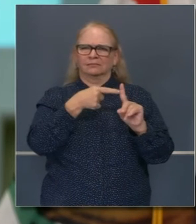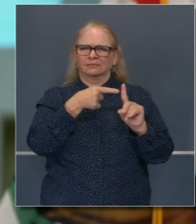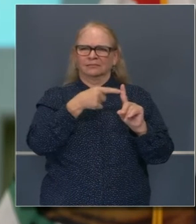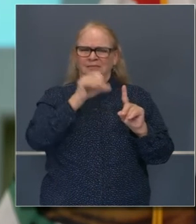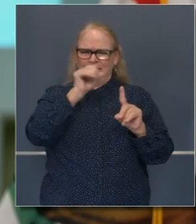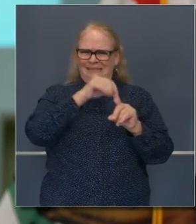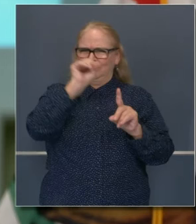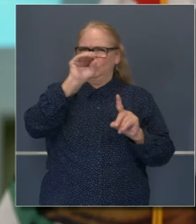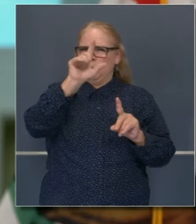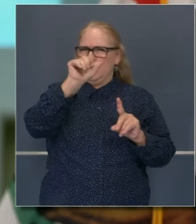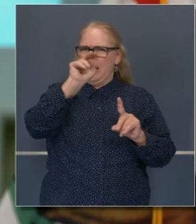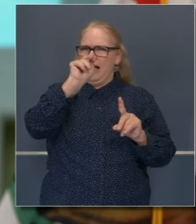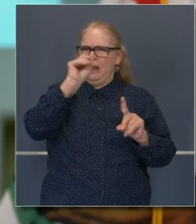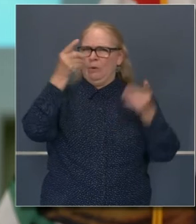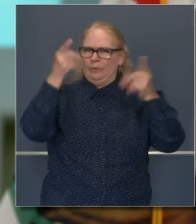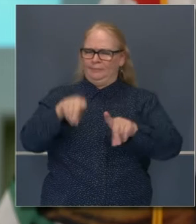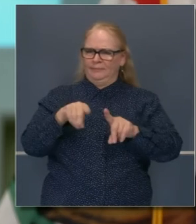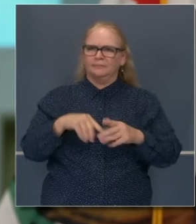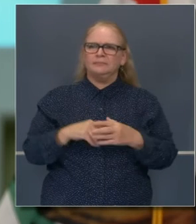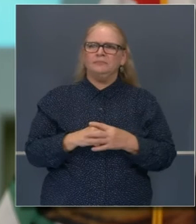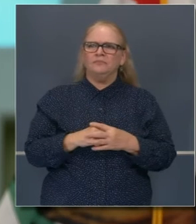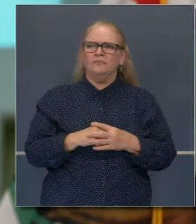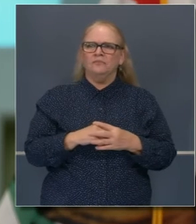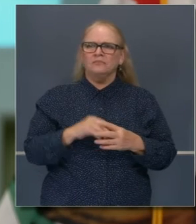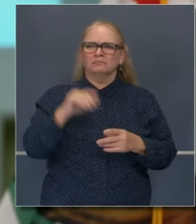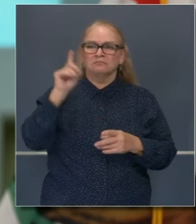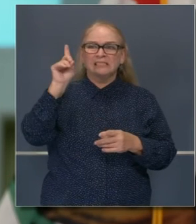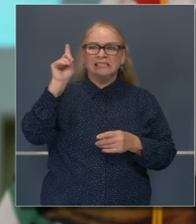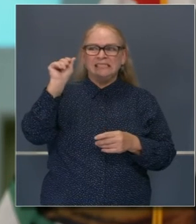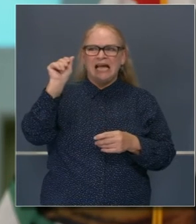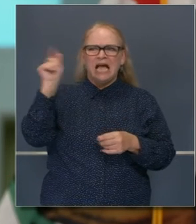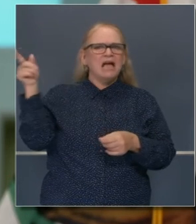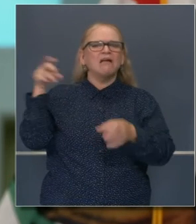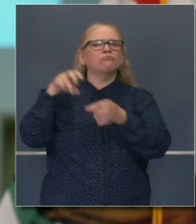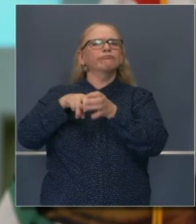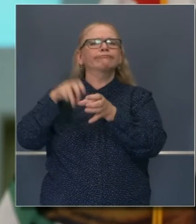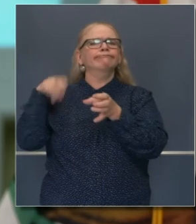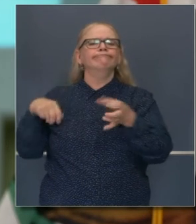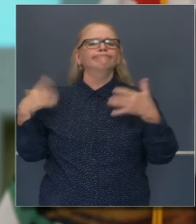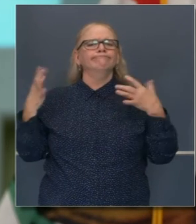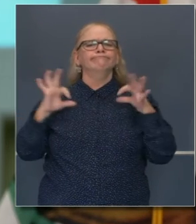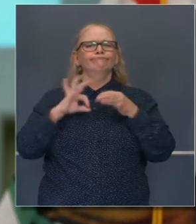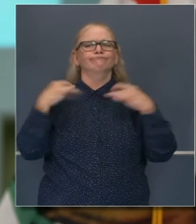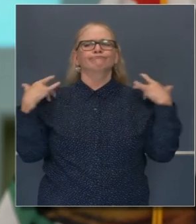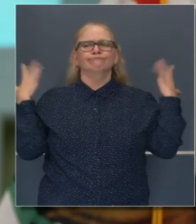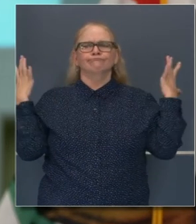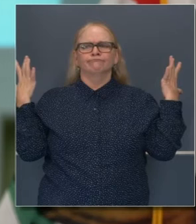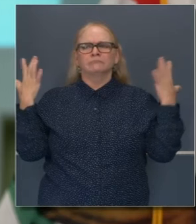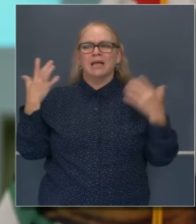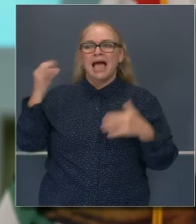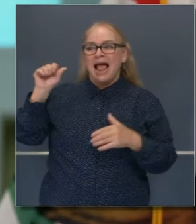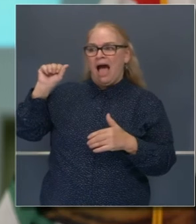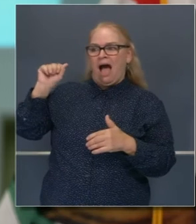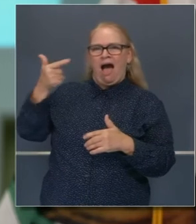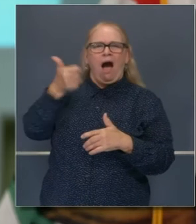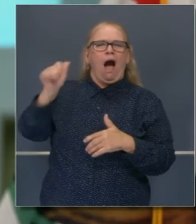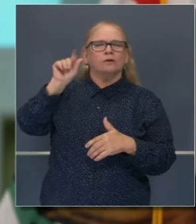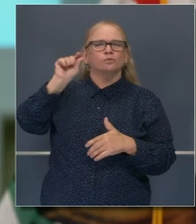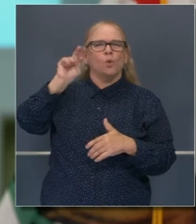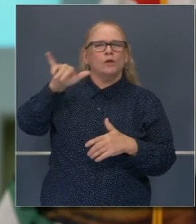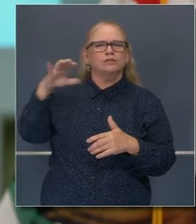pero el fiscal del distrito se ha recusado del caso y el gobernador, el procurador general de California,